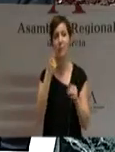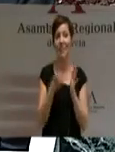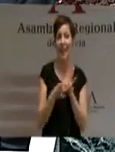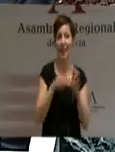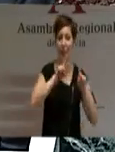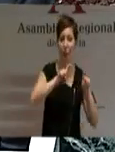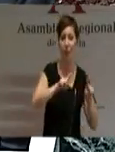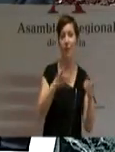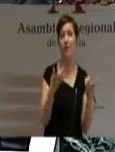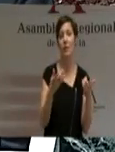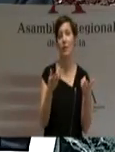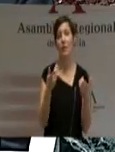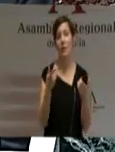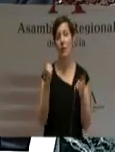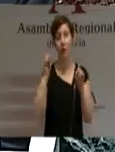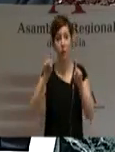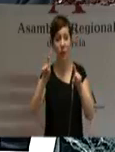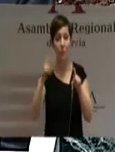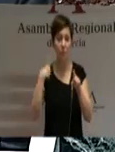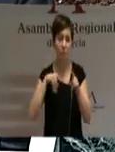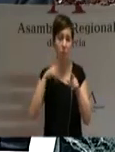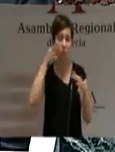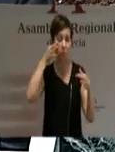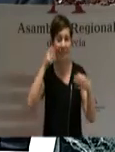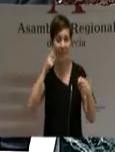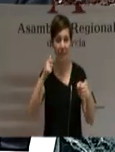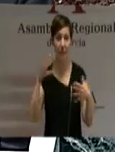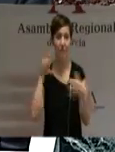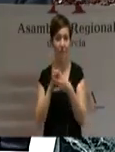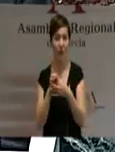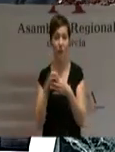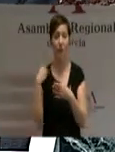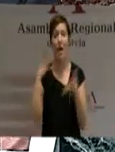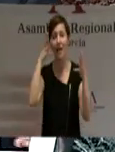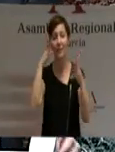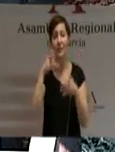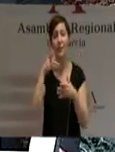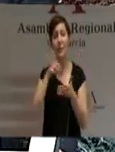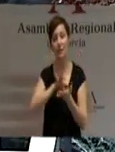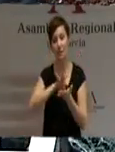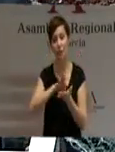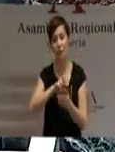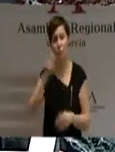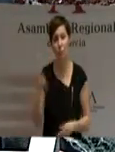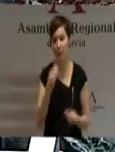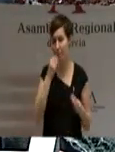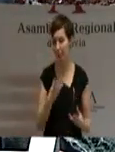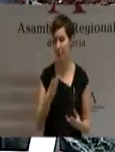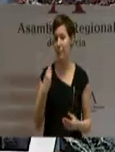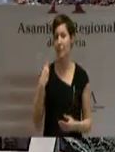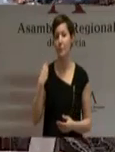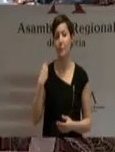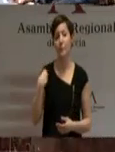en una ejemplar atención sanitaria y en el aumento de la propia economía. Señorías, el sistema autonómico